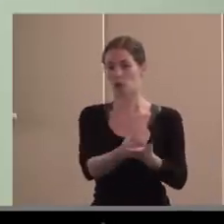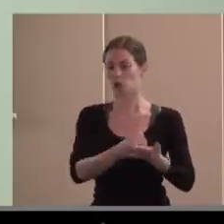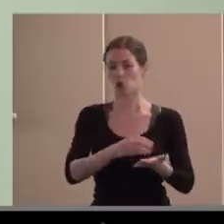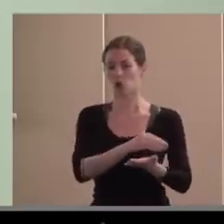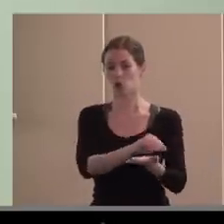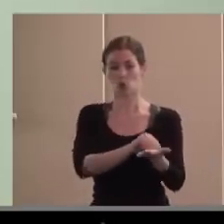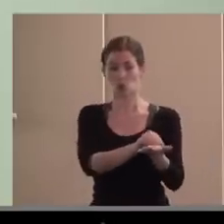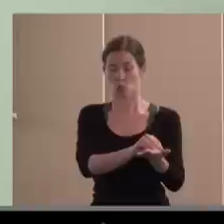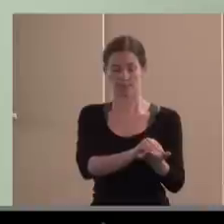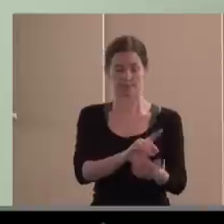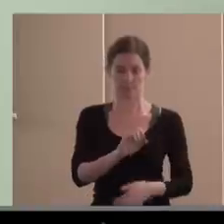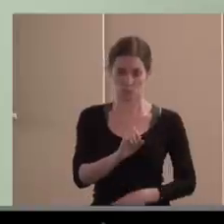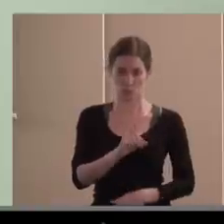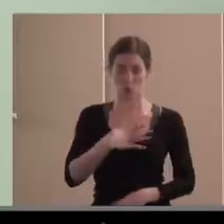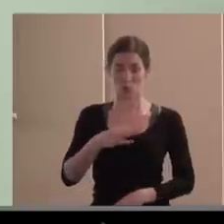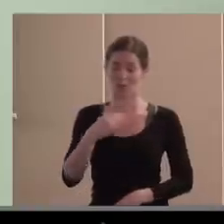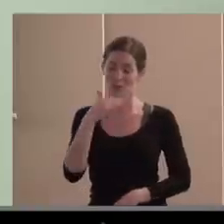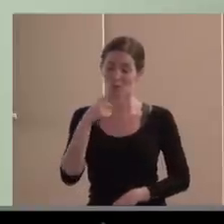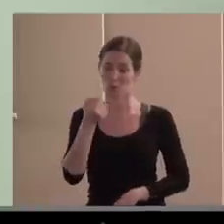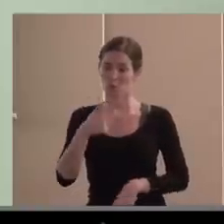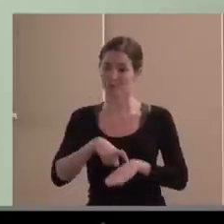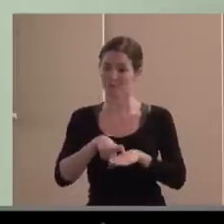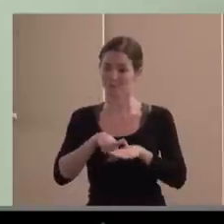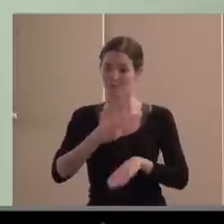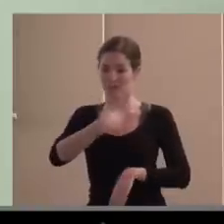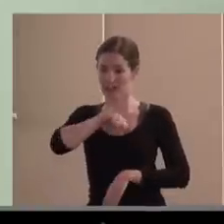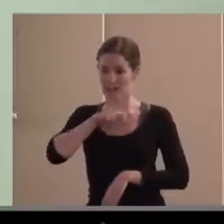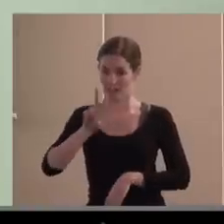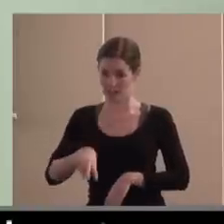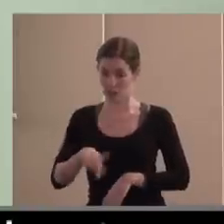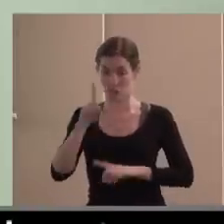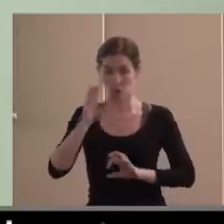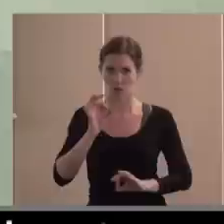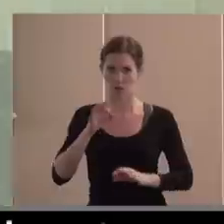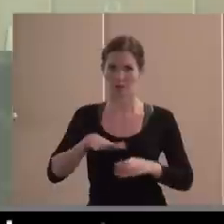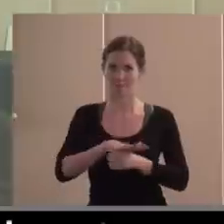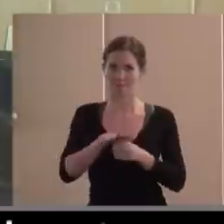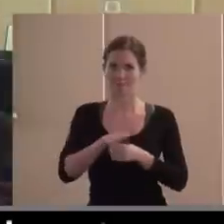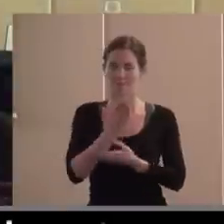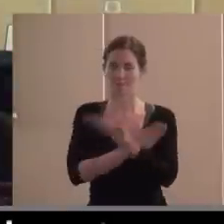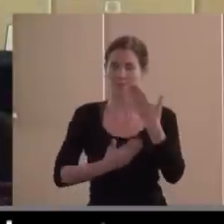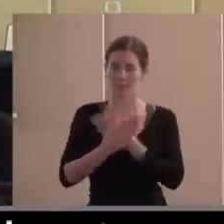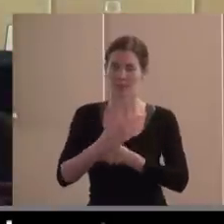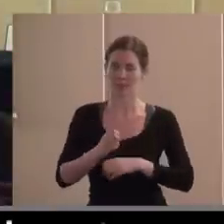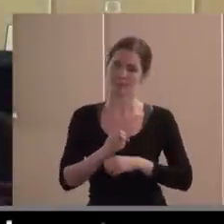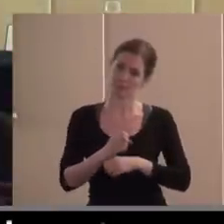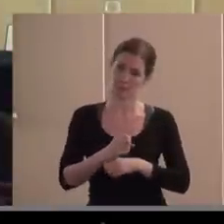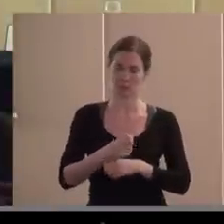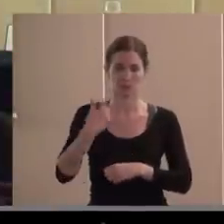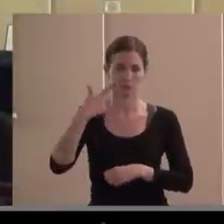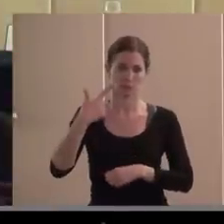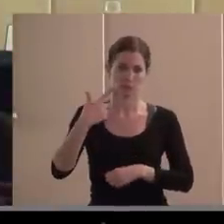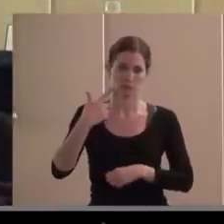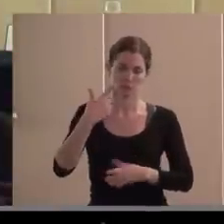latino, muy español y creo que en discapacidad se intensifica. En esa posición siempre que nos han puesto de